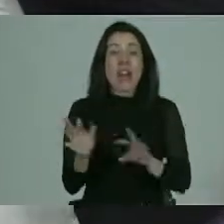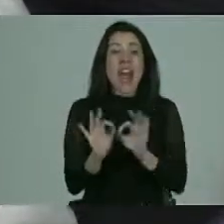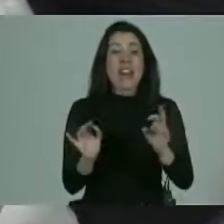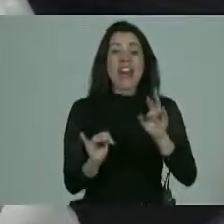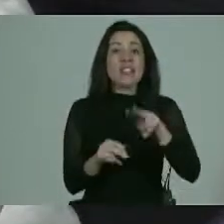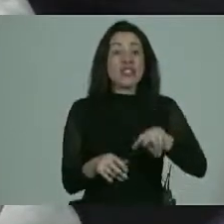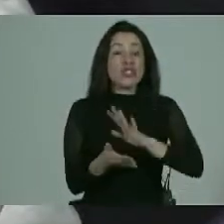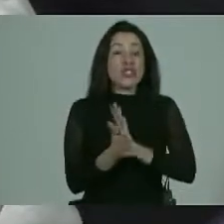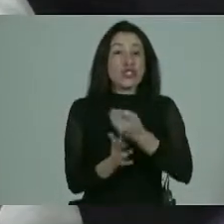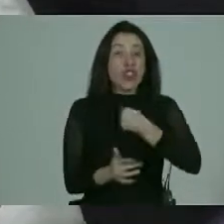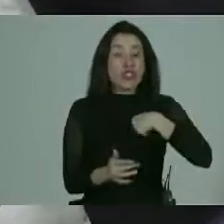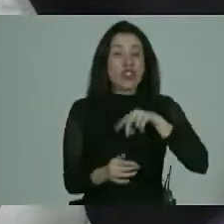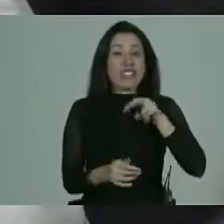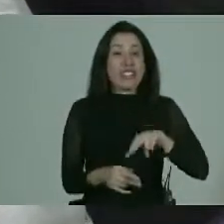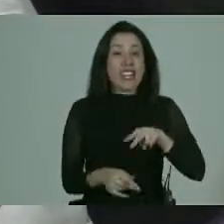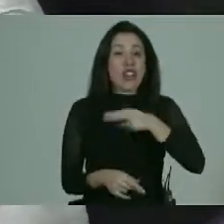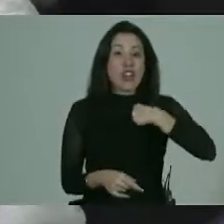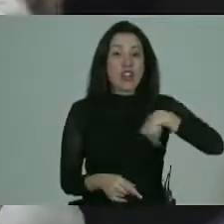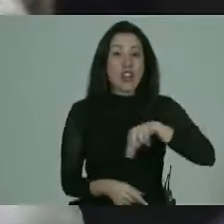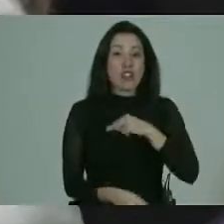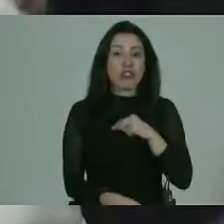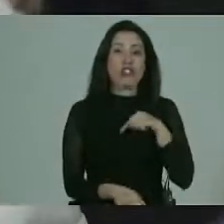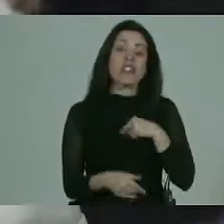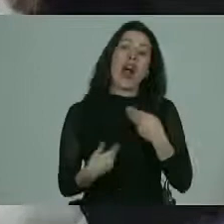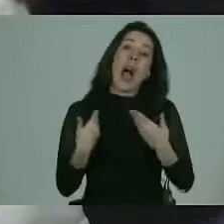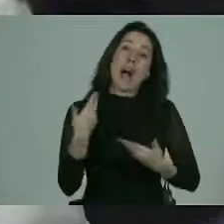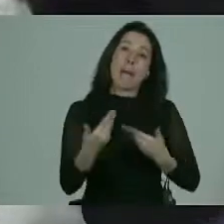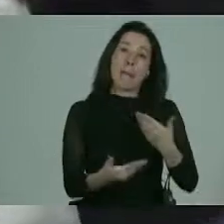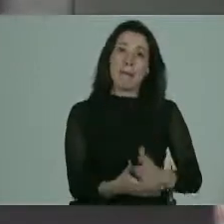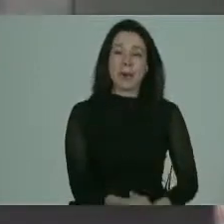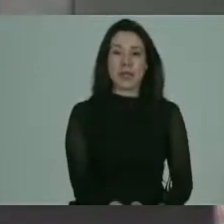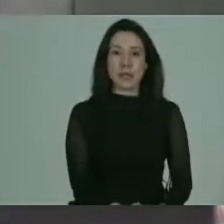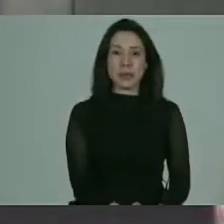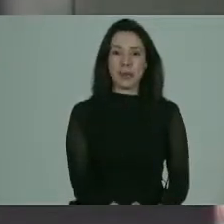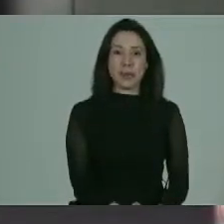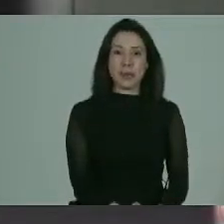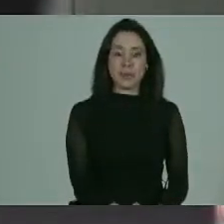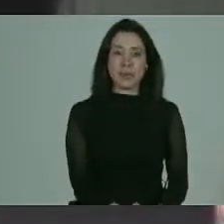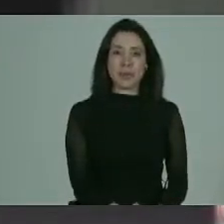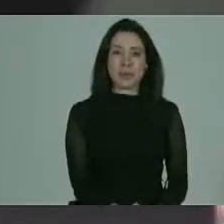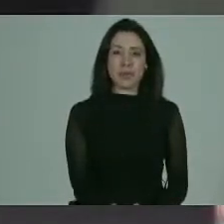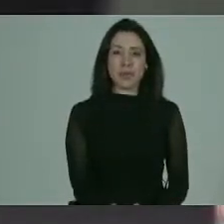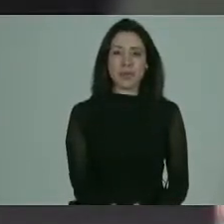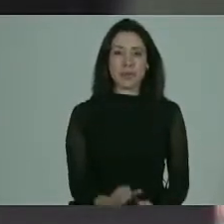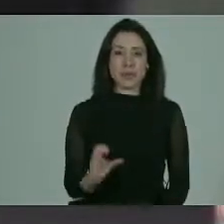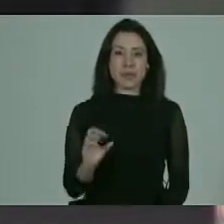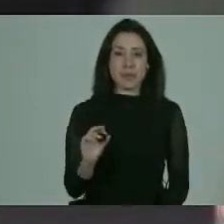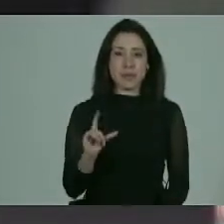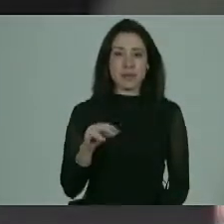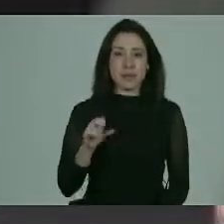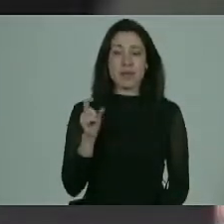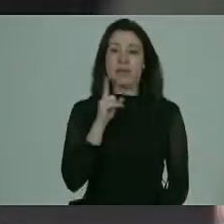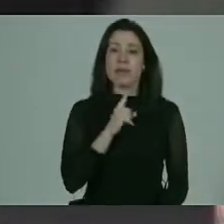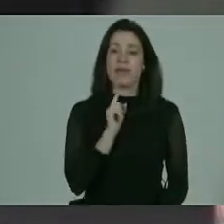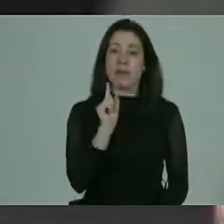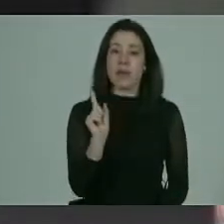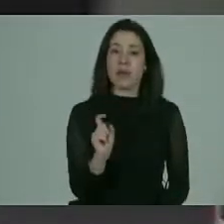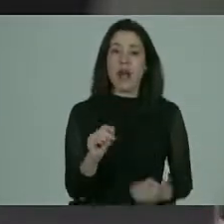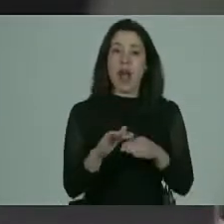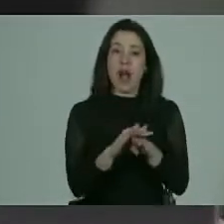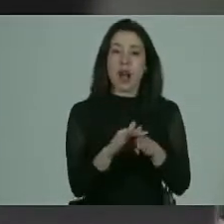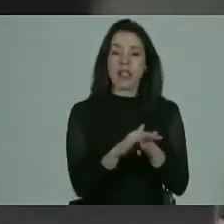nosotros sin nosotros eso sería digamos el aporte que puedo hacer gracias Carolina mi última pregunta para ti la